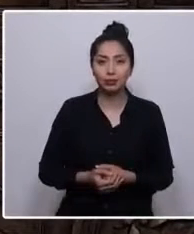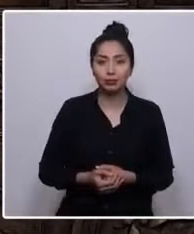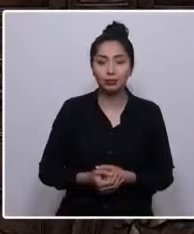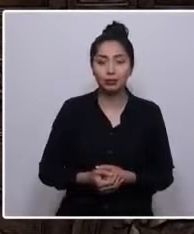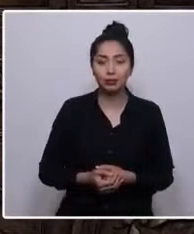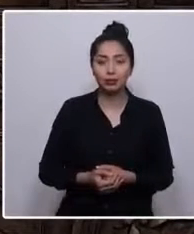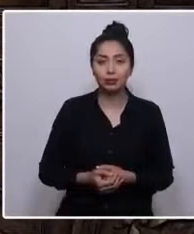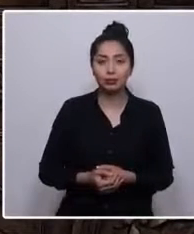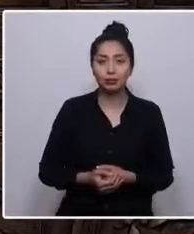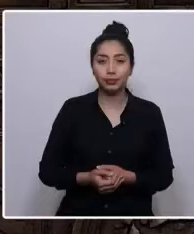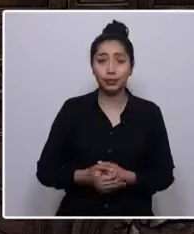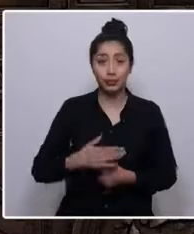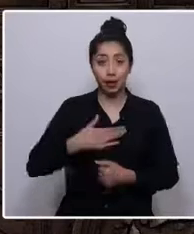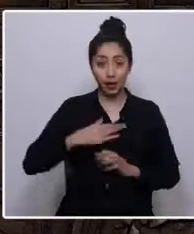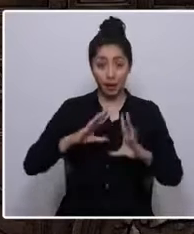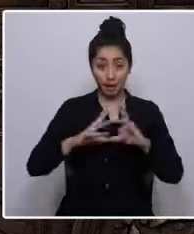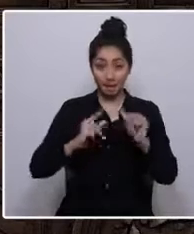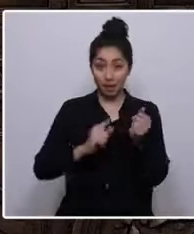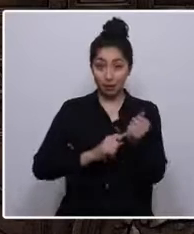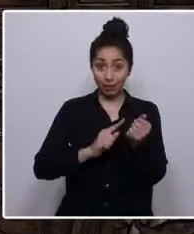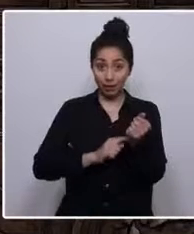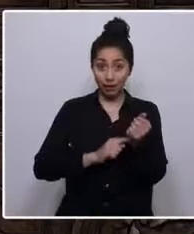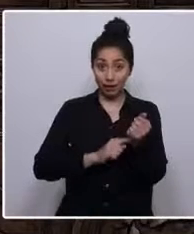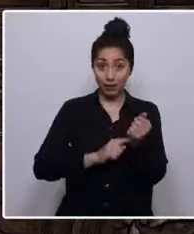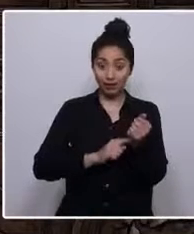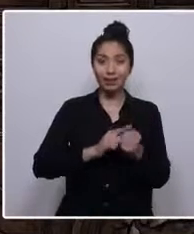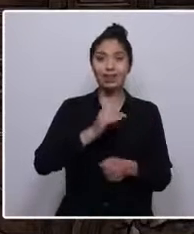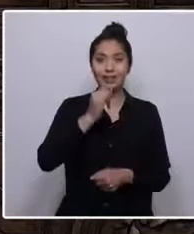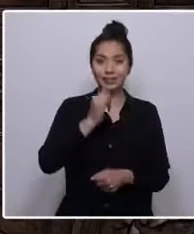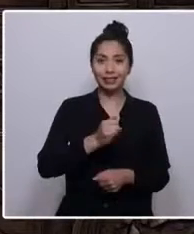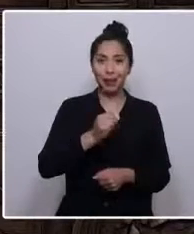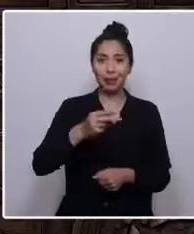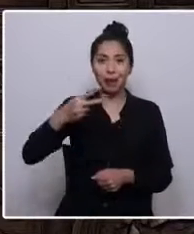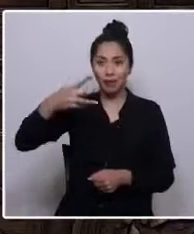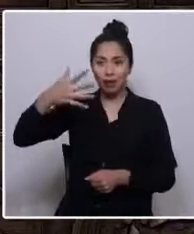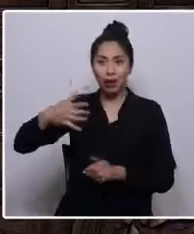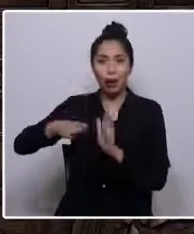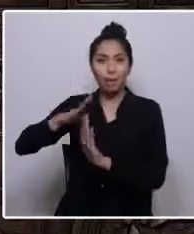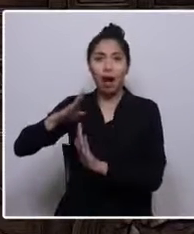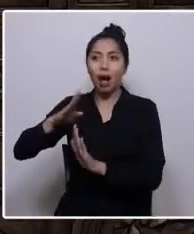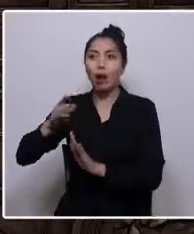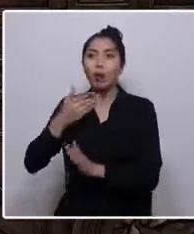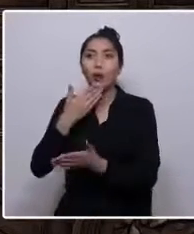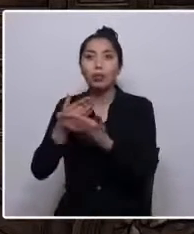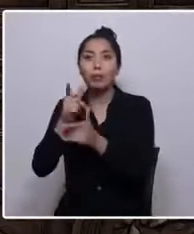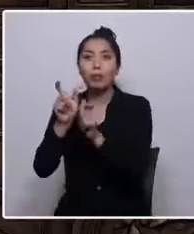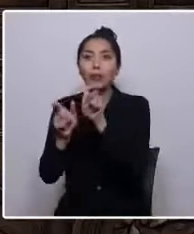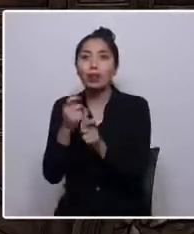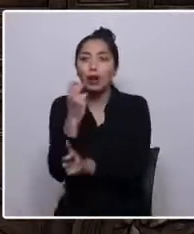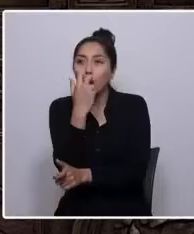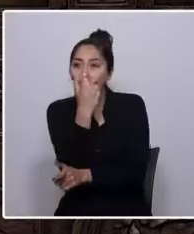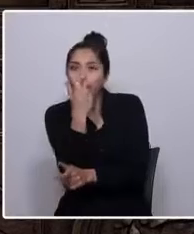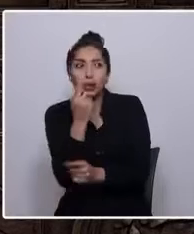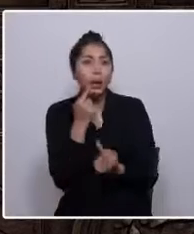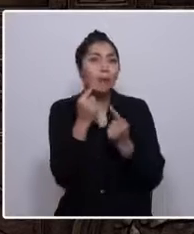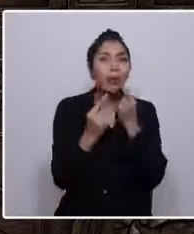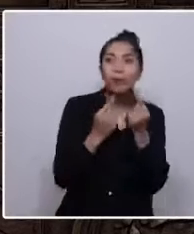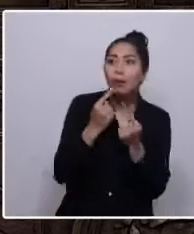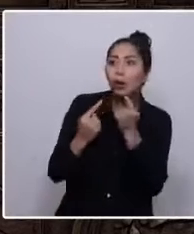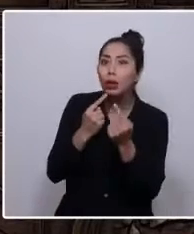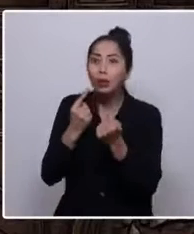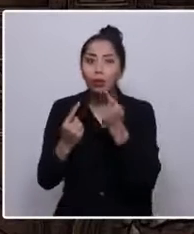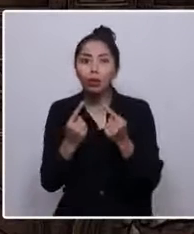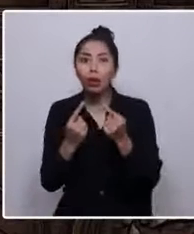En mi familia siempre se valoraron más la inquietud por formular preguntas que por tener todas las respuestas.